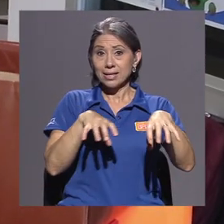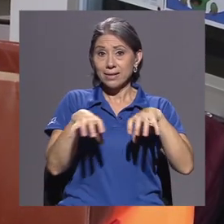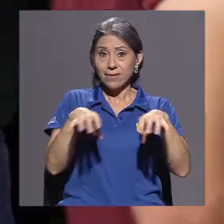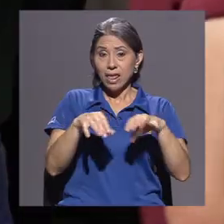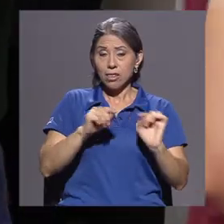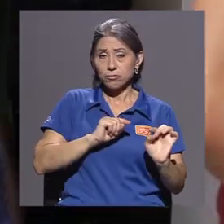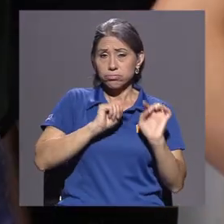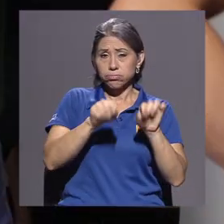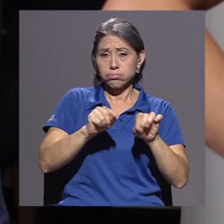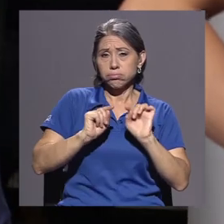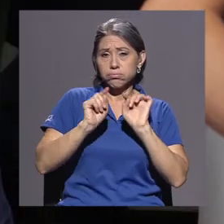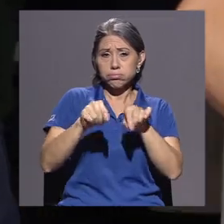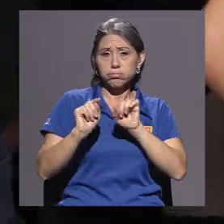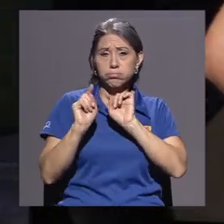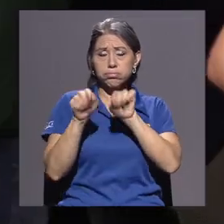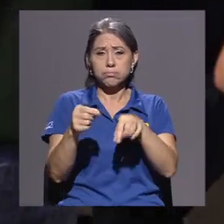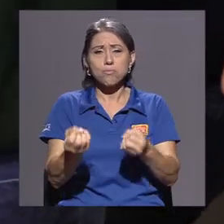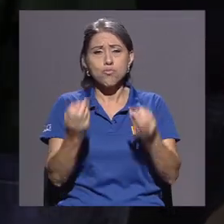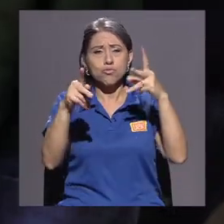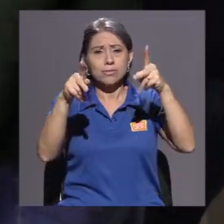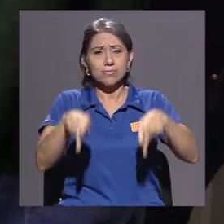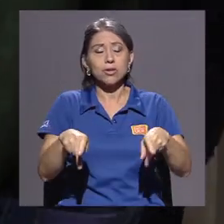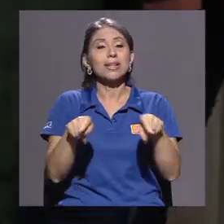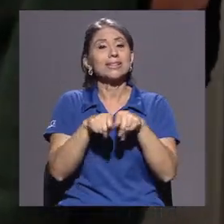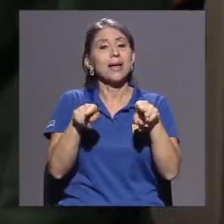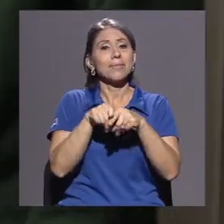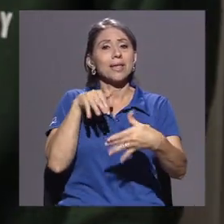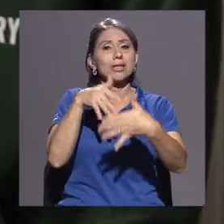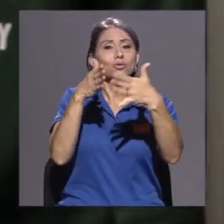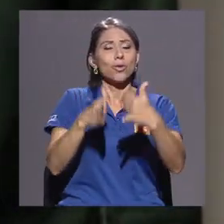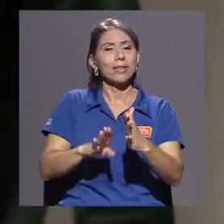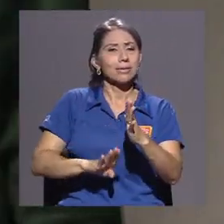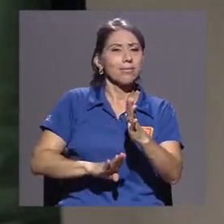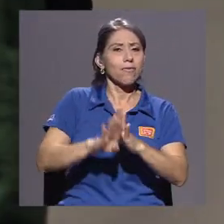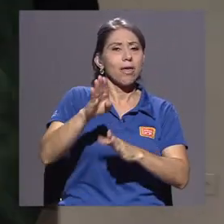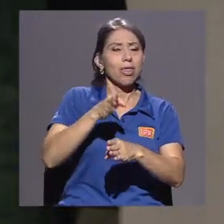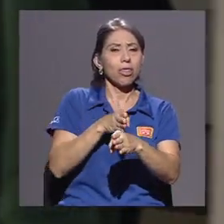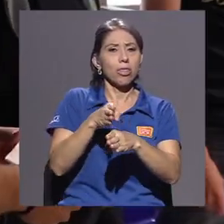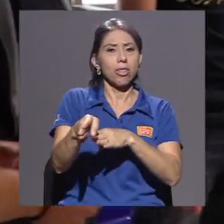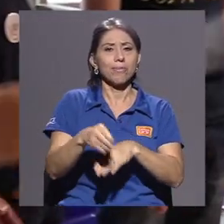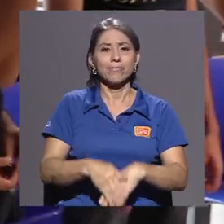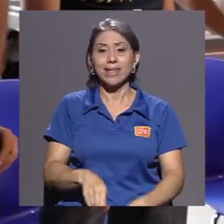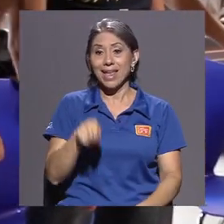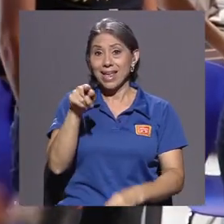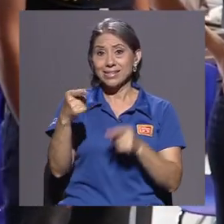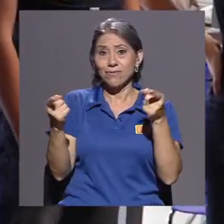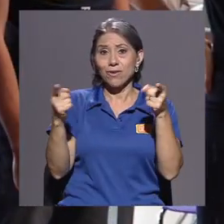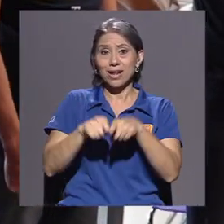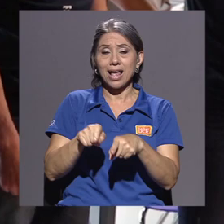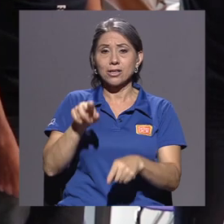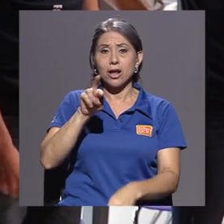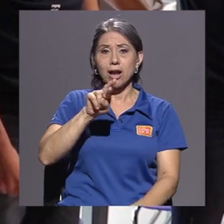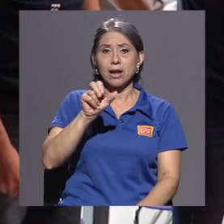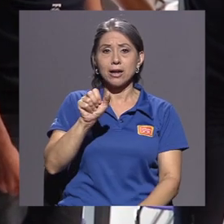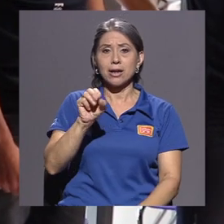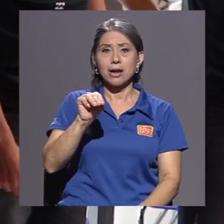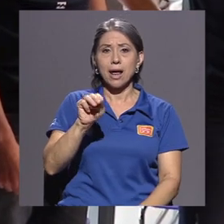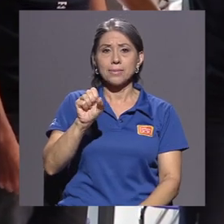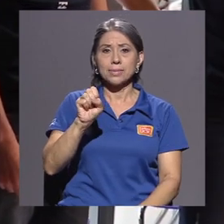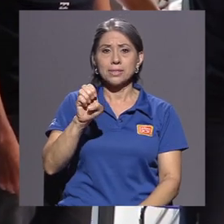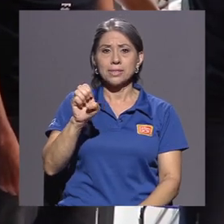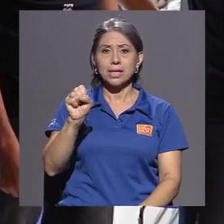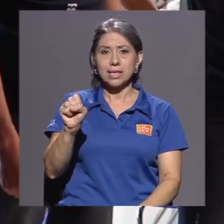asistieron muchas personas y también estudiantes avanzados de la carrera. Este fue el caso de Ramsés Lloreda,